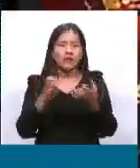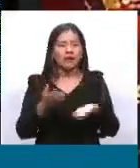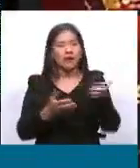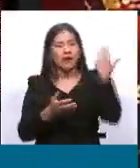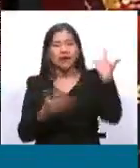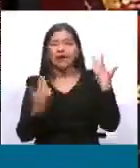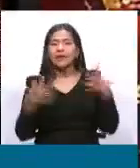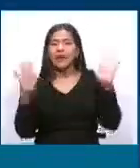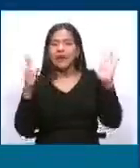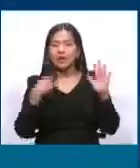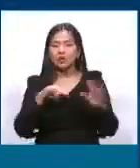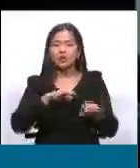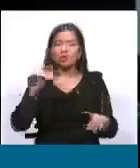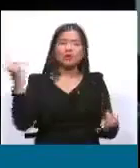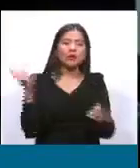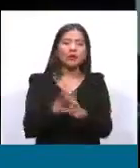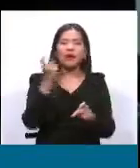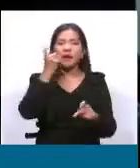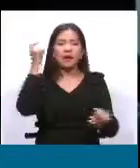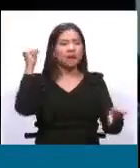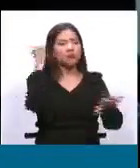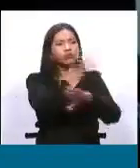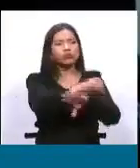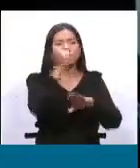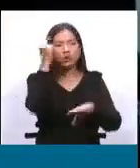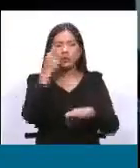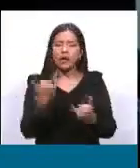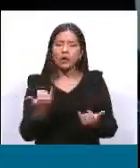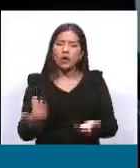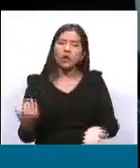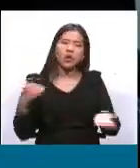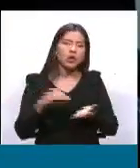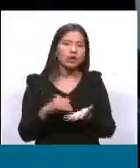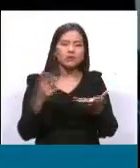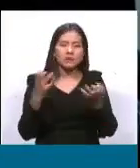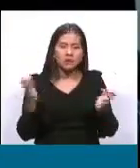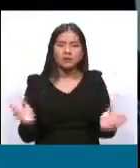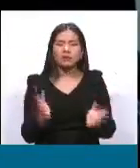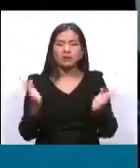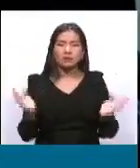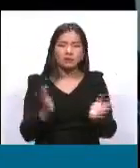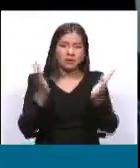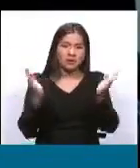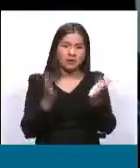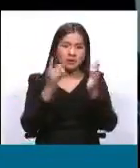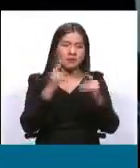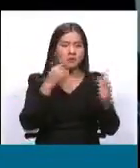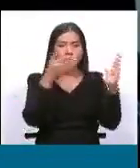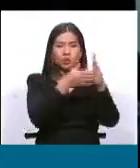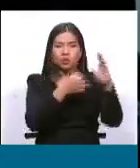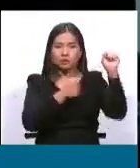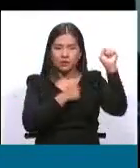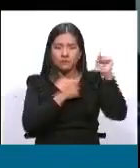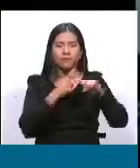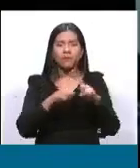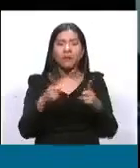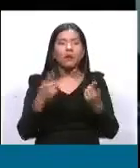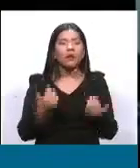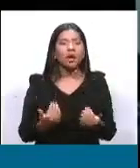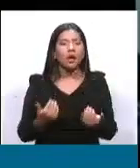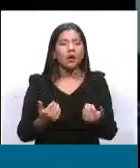ganar, digamos, al gobierno nacional, al movimiento, al socialismo en específico. ¿Cuáles son estas condiciones